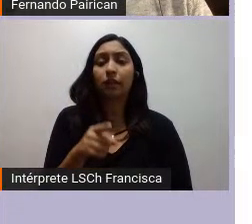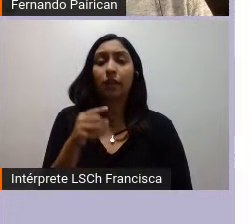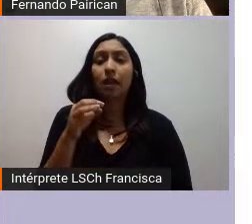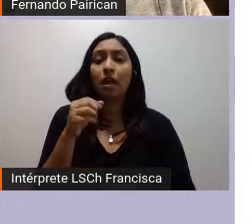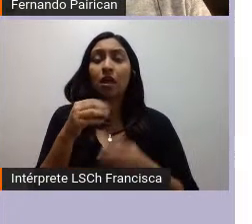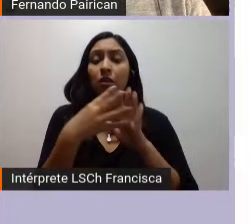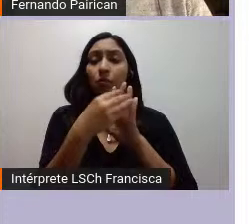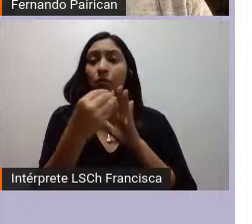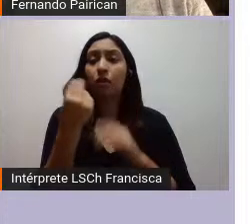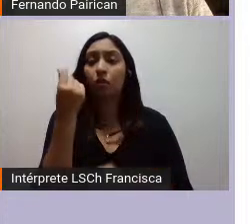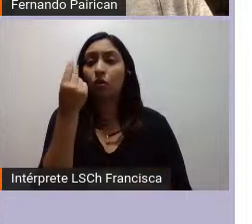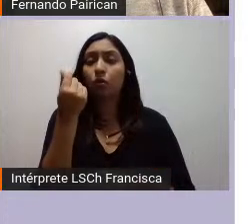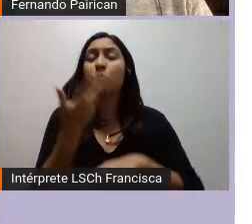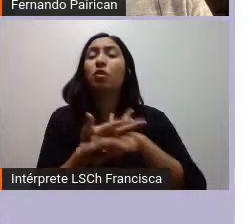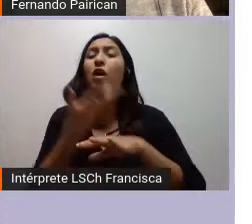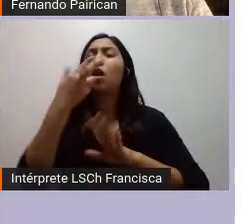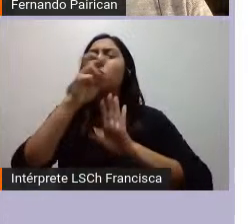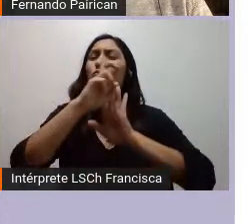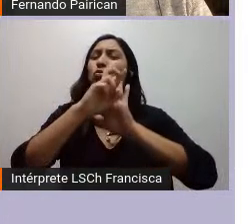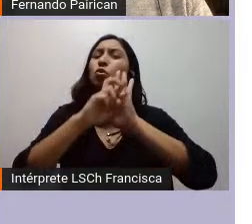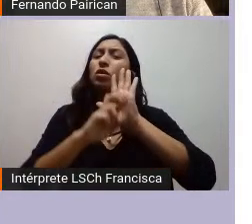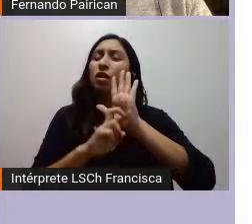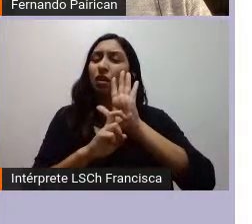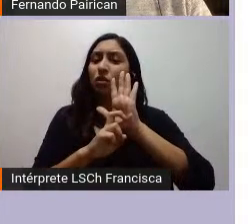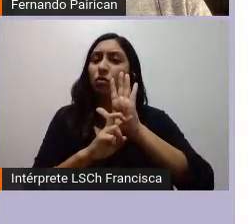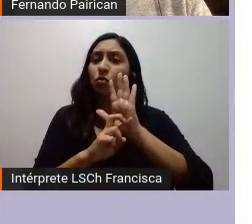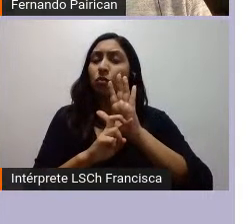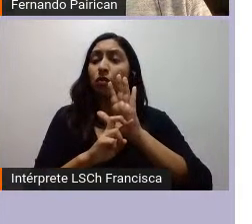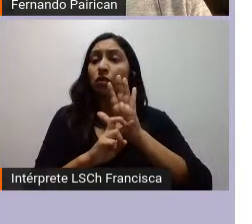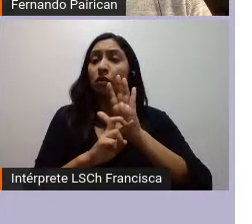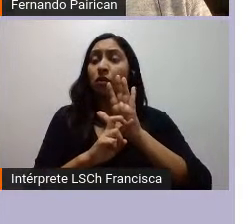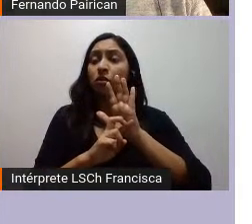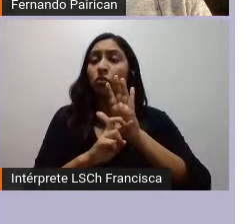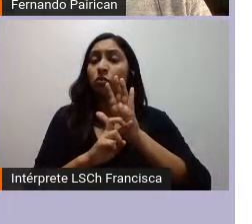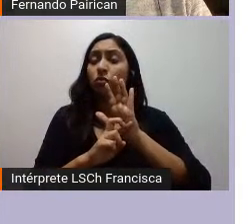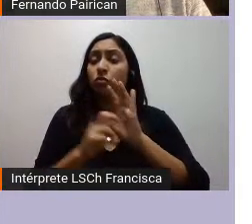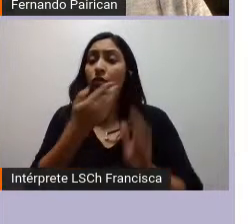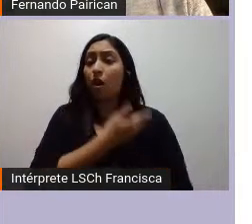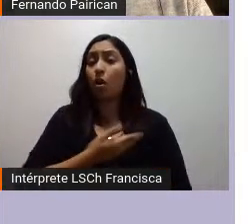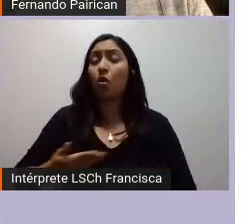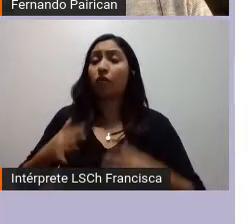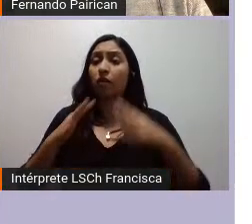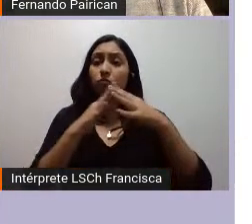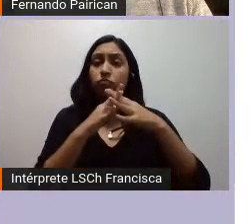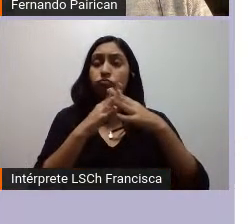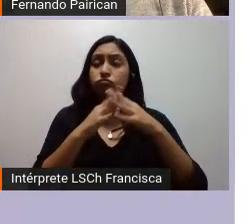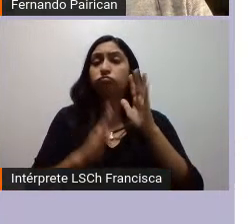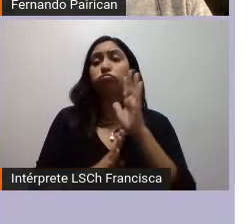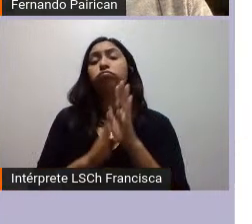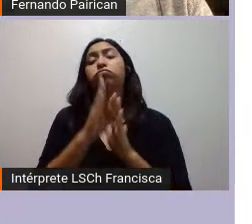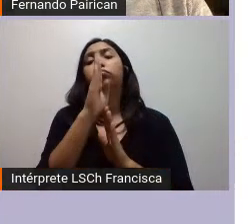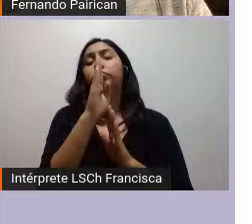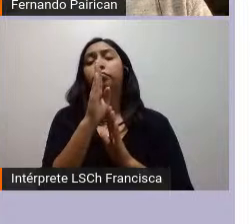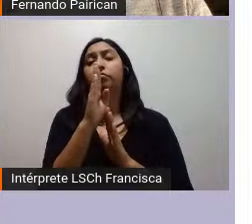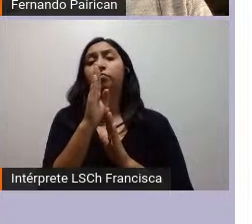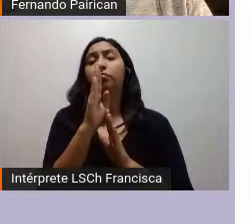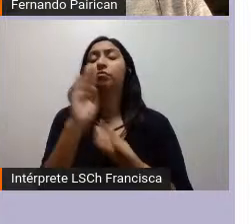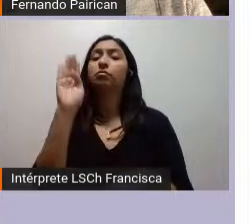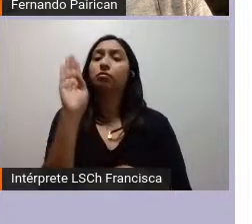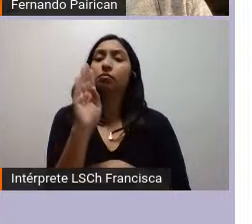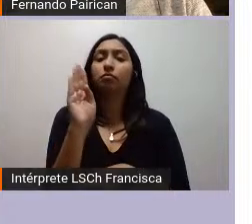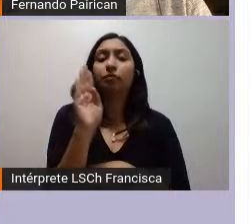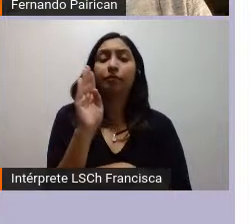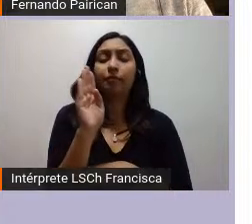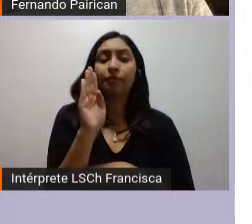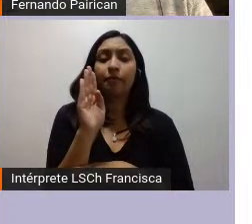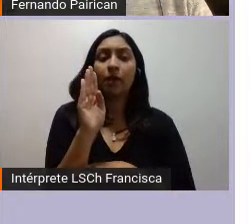por lo tanto tiene un proyecto, y por lo tanto el régimen militar va a desarrollar las bases de lo que es un